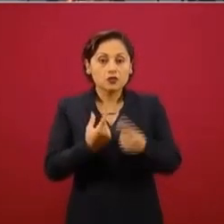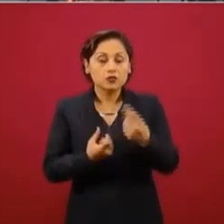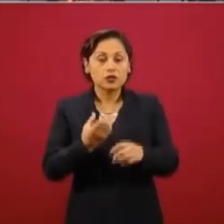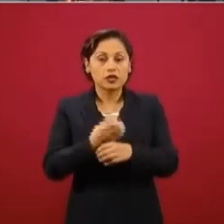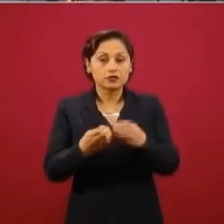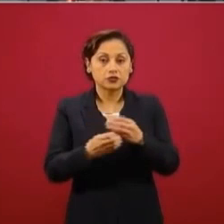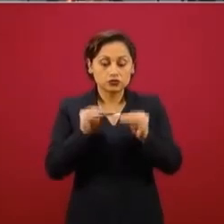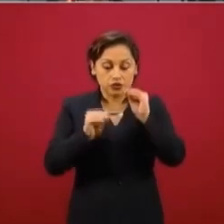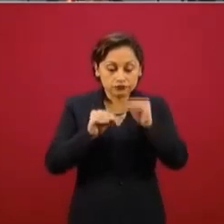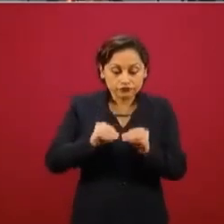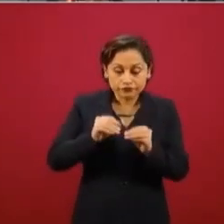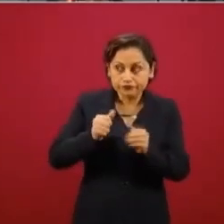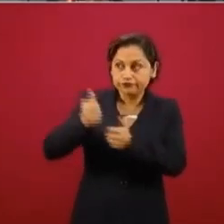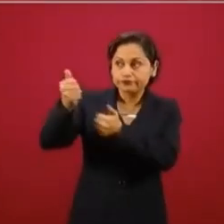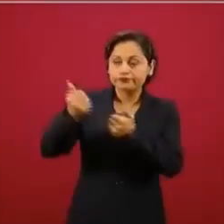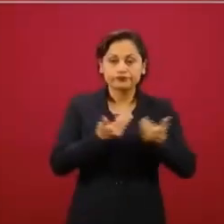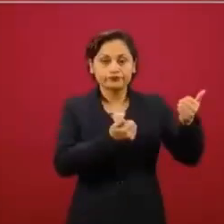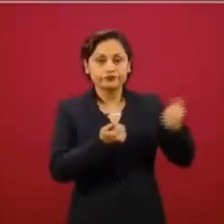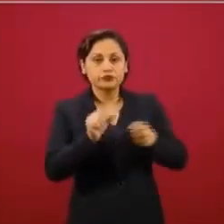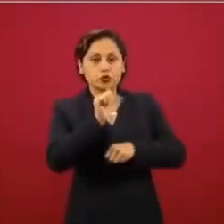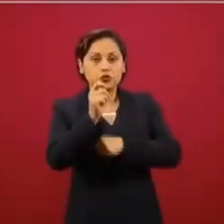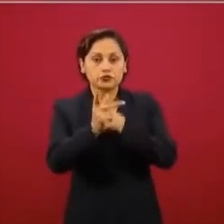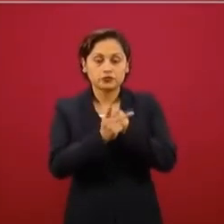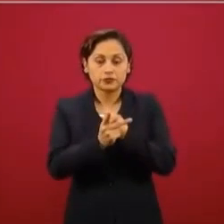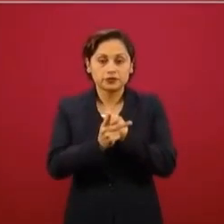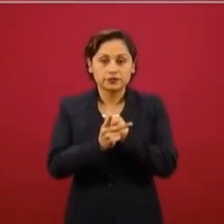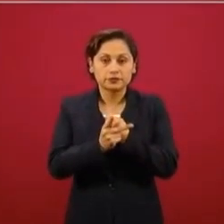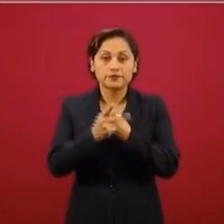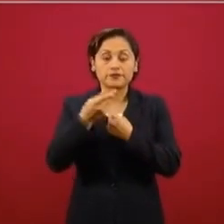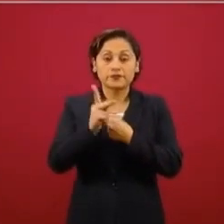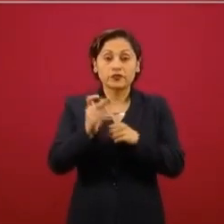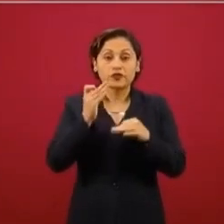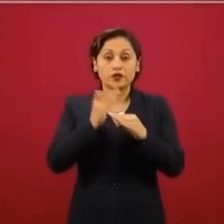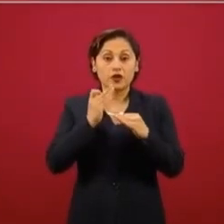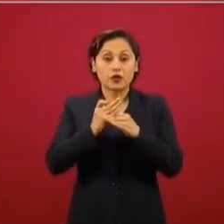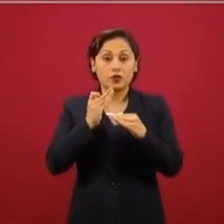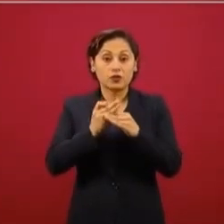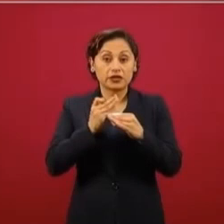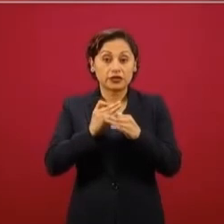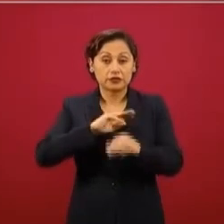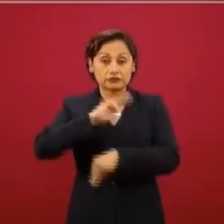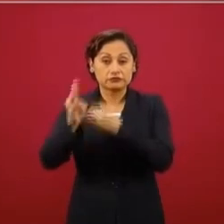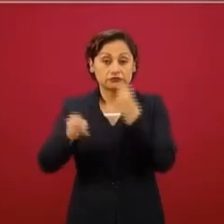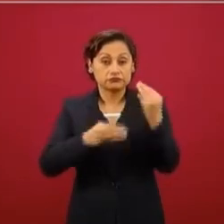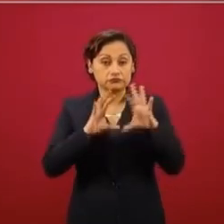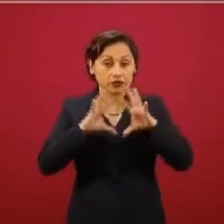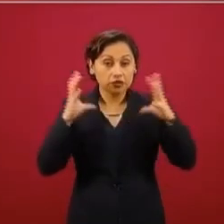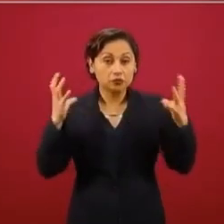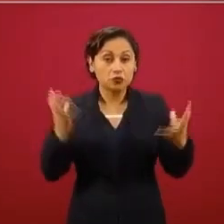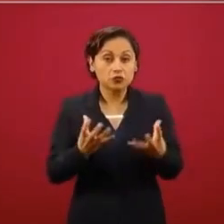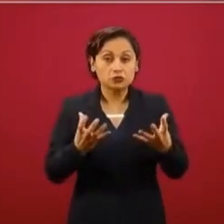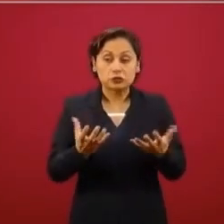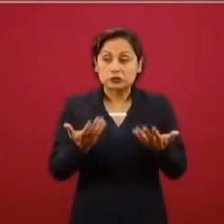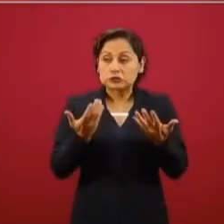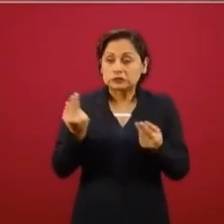traían del extranjero. Y ahora con la gran demanda que hay de ventiladores se le dificultó